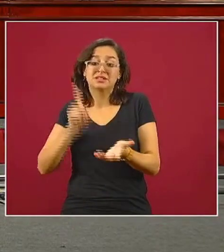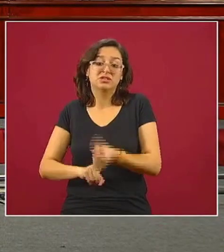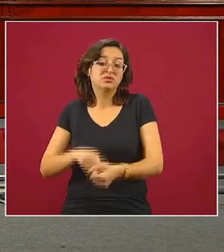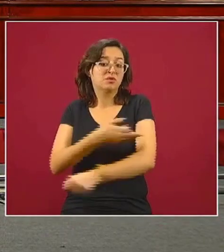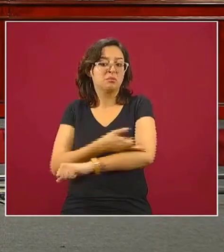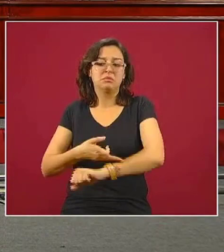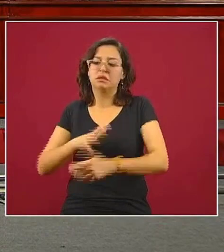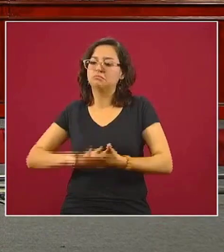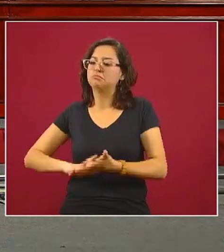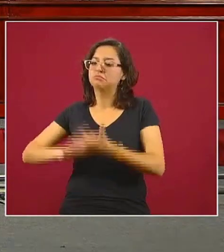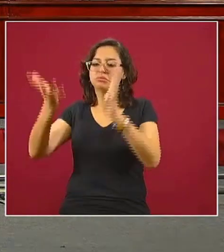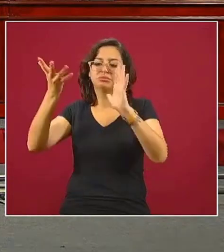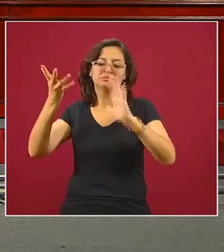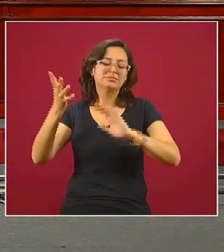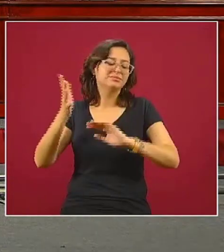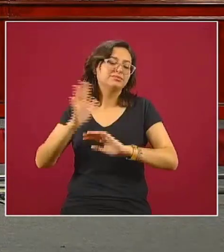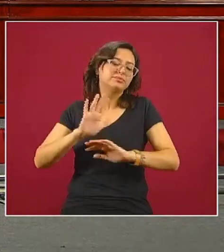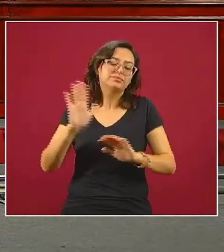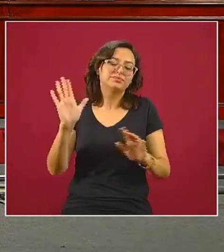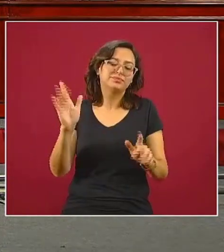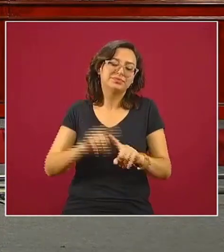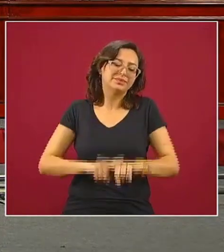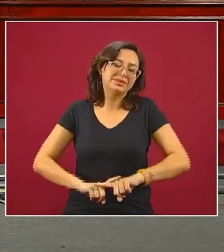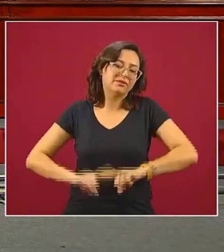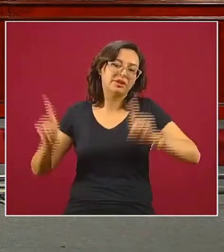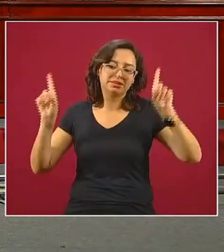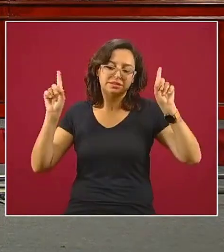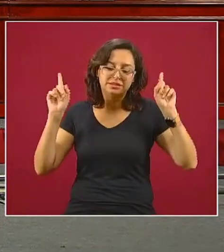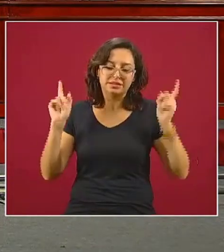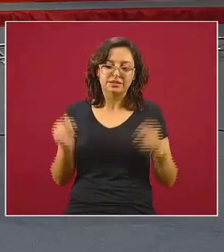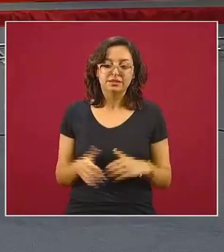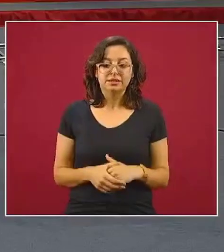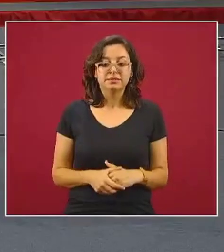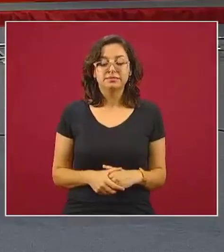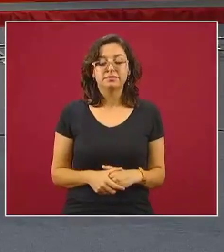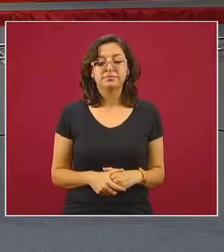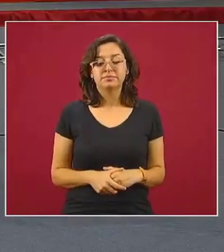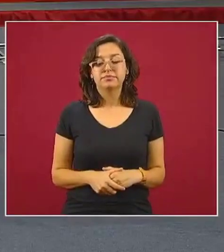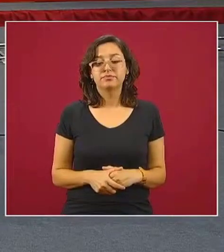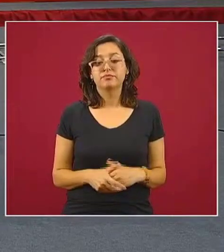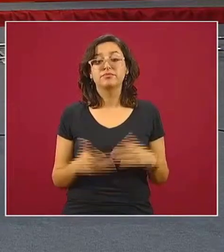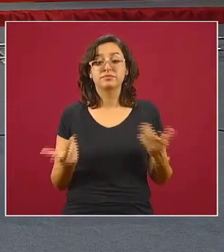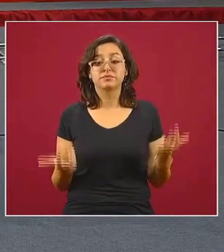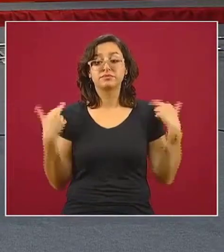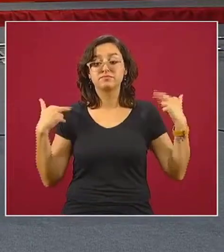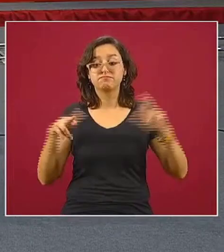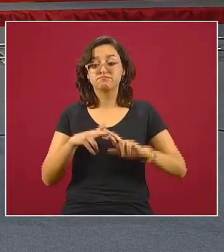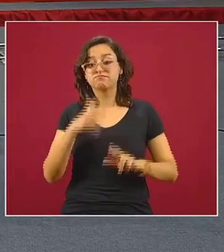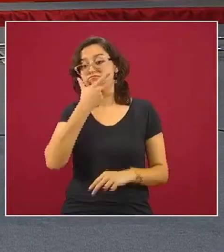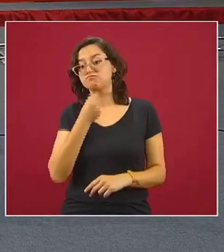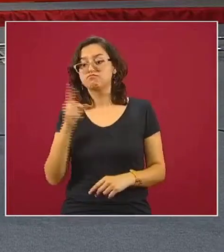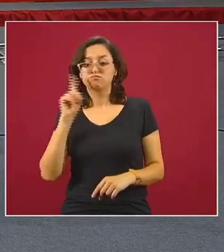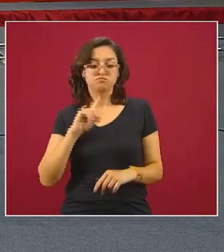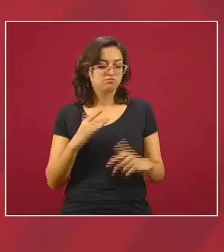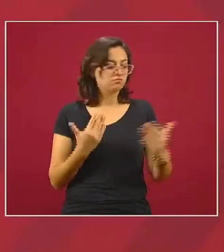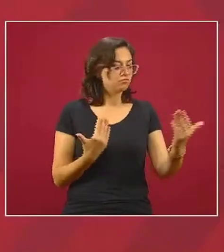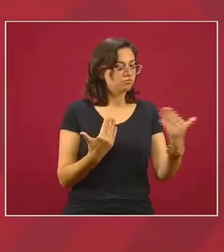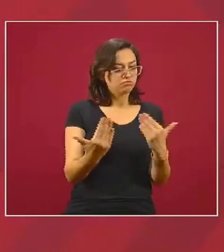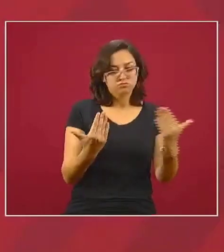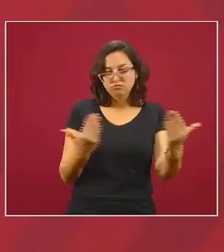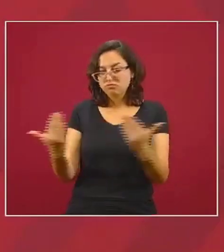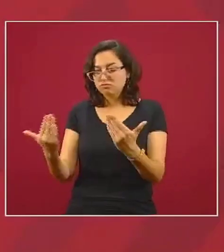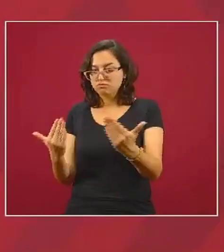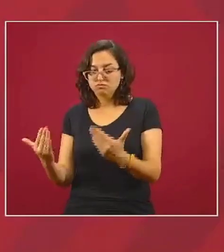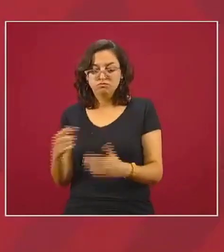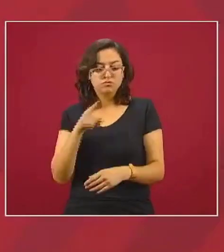intrafamiliar y es algo totalmente distinto entonces la maestra y el maestro analizarán el grado de